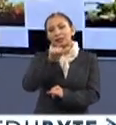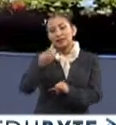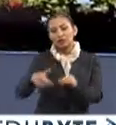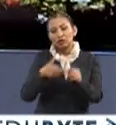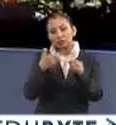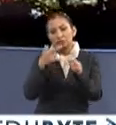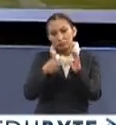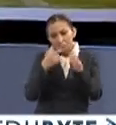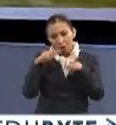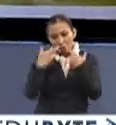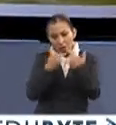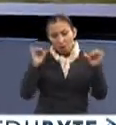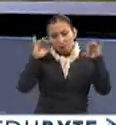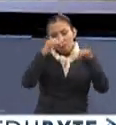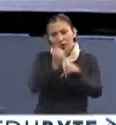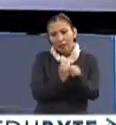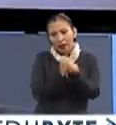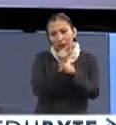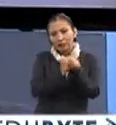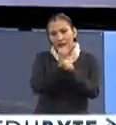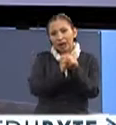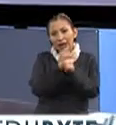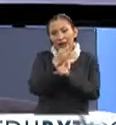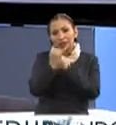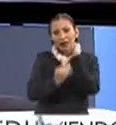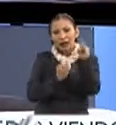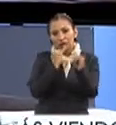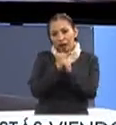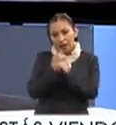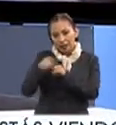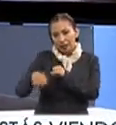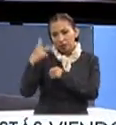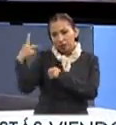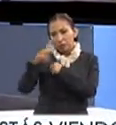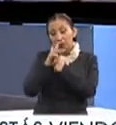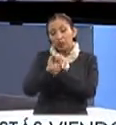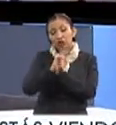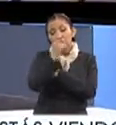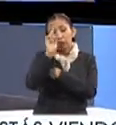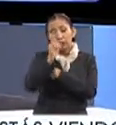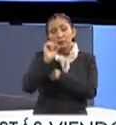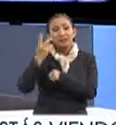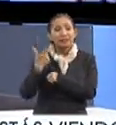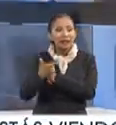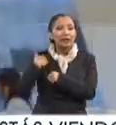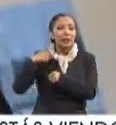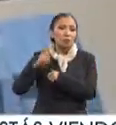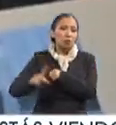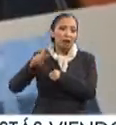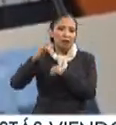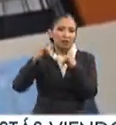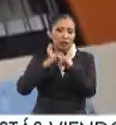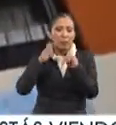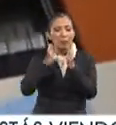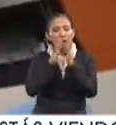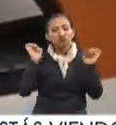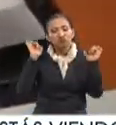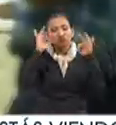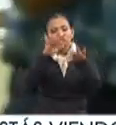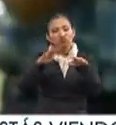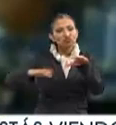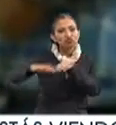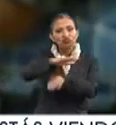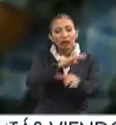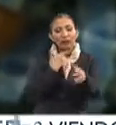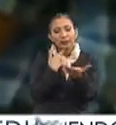Jornada de Investigación con Científicos Nacionales e Internacionales. 28 universidades y 7 instituciones públicas participaron en este encuentro